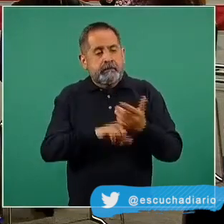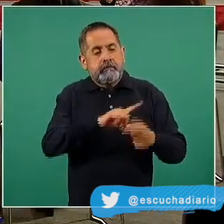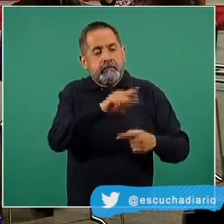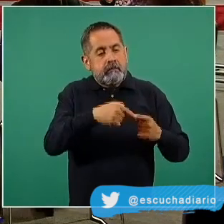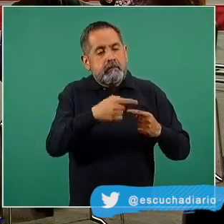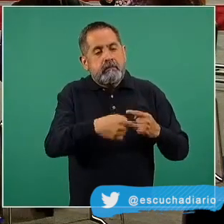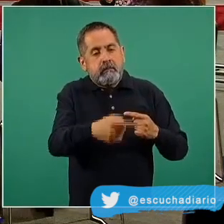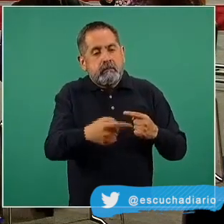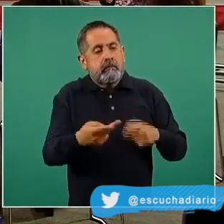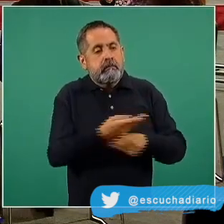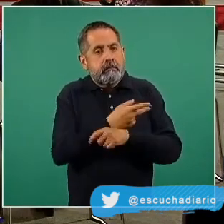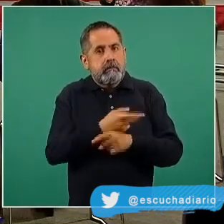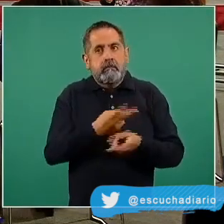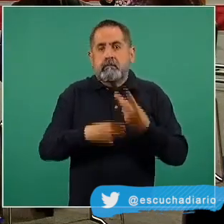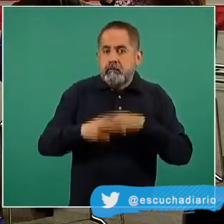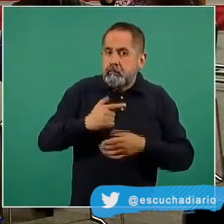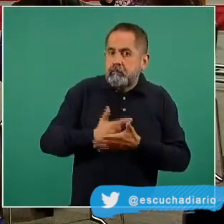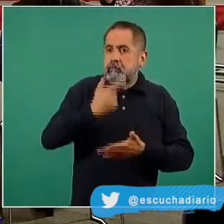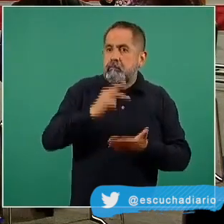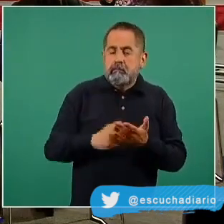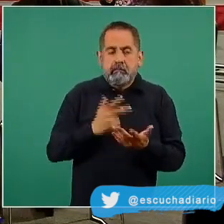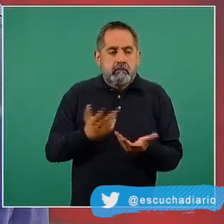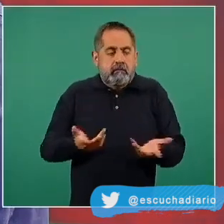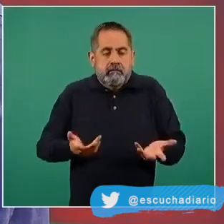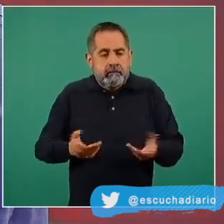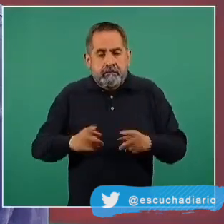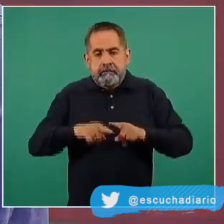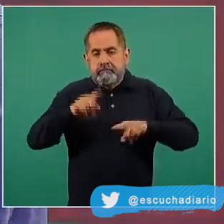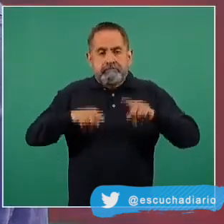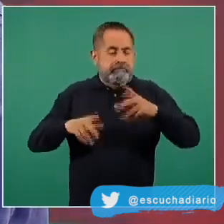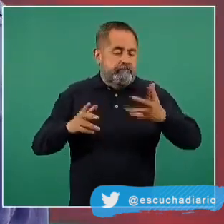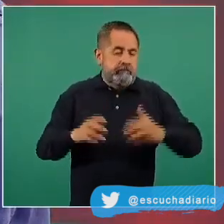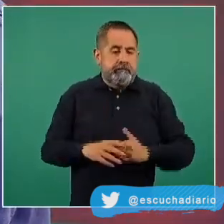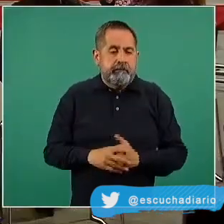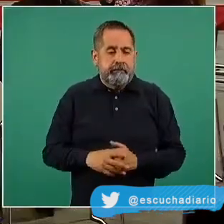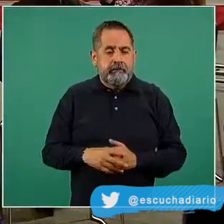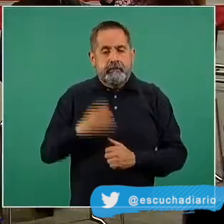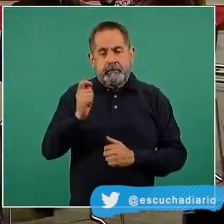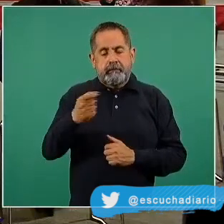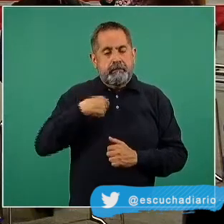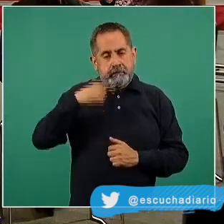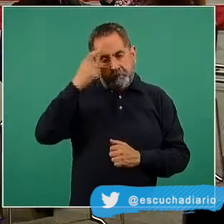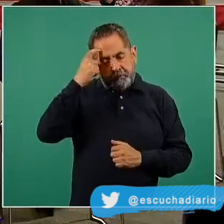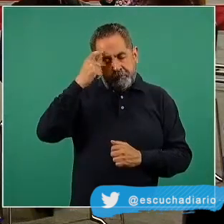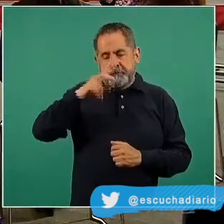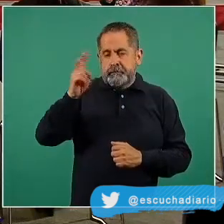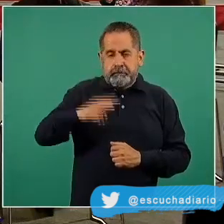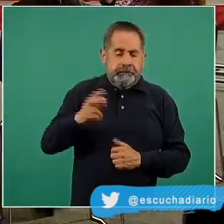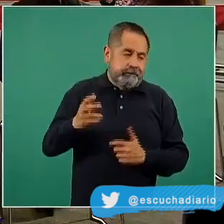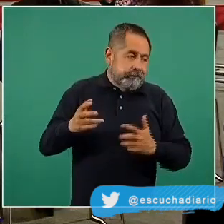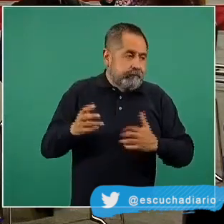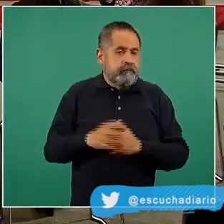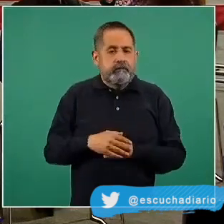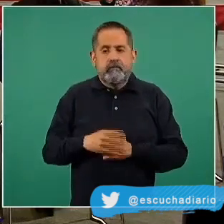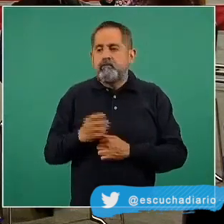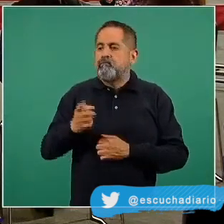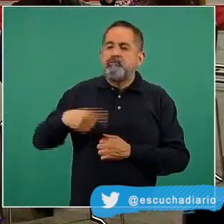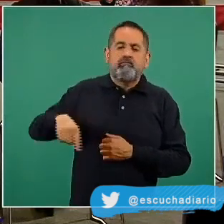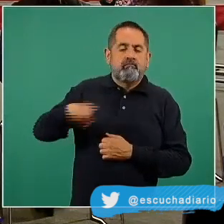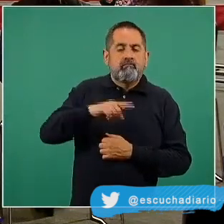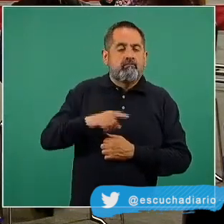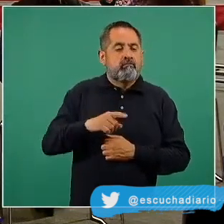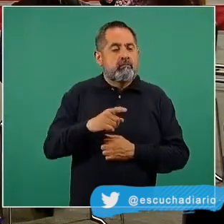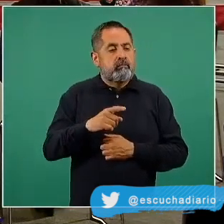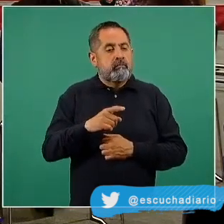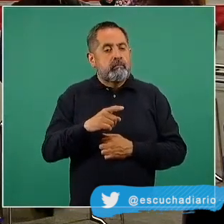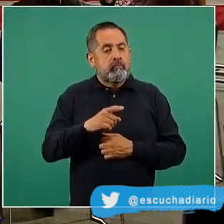que no se vaya a complicar por falta de atención. Entonces, efectivamente, las unidades médicas que